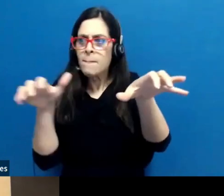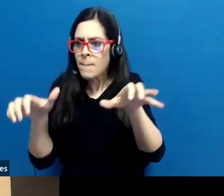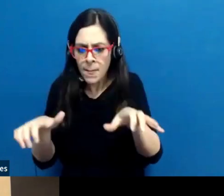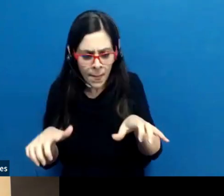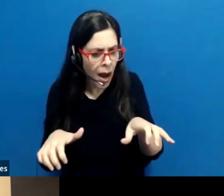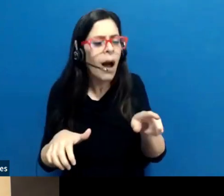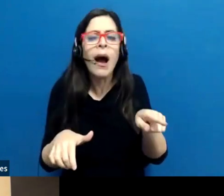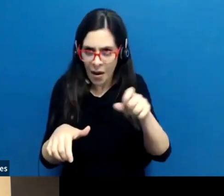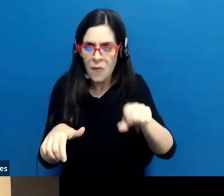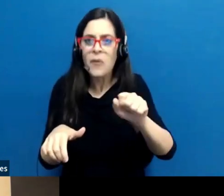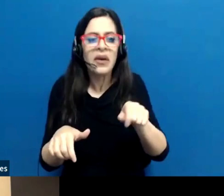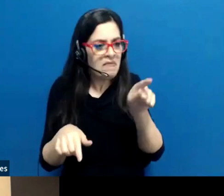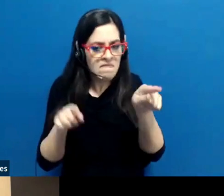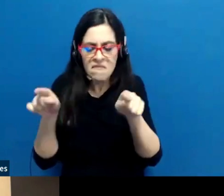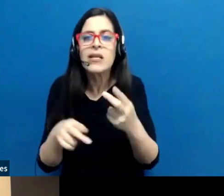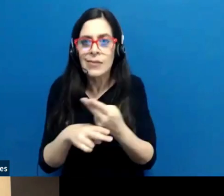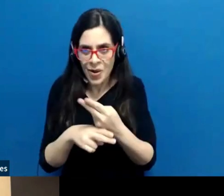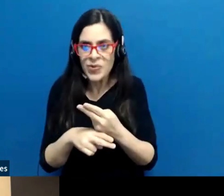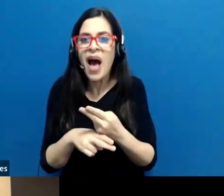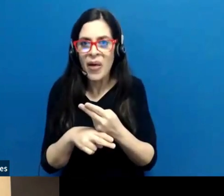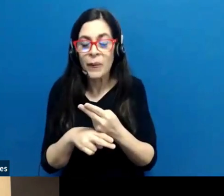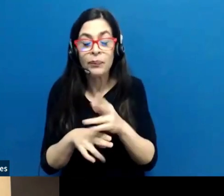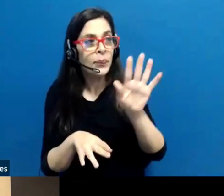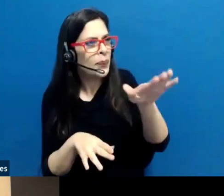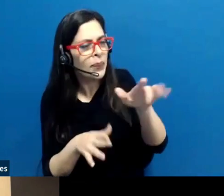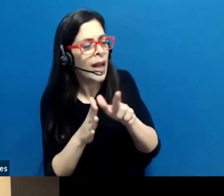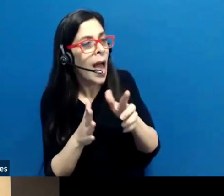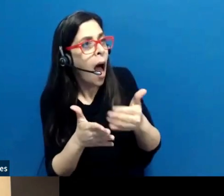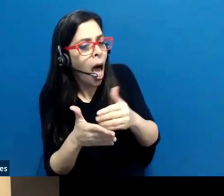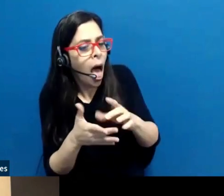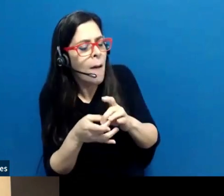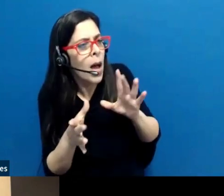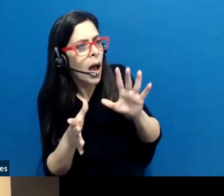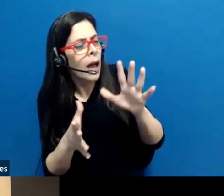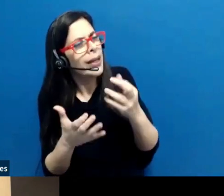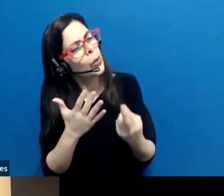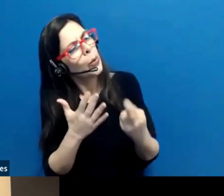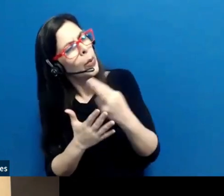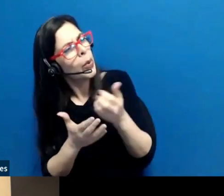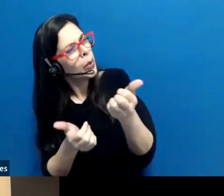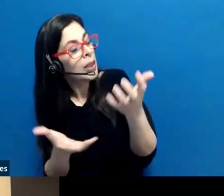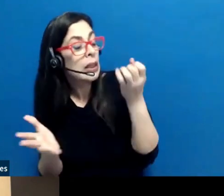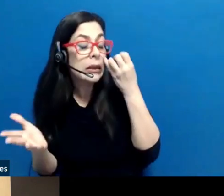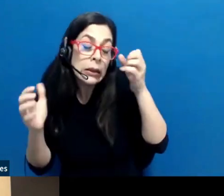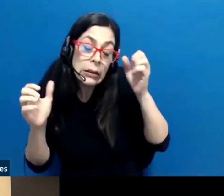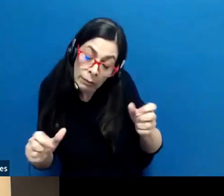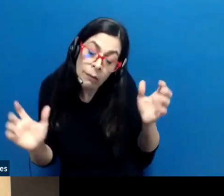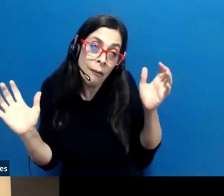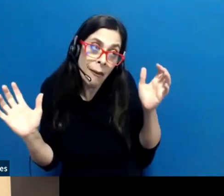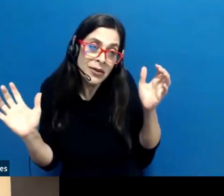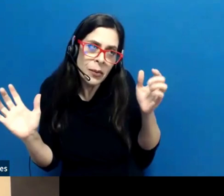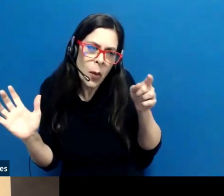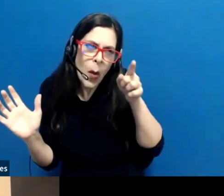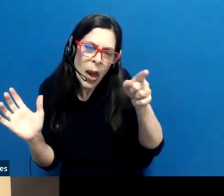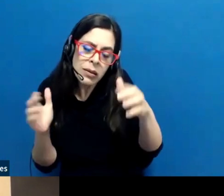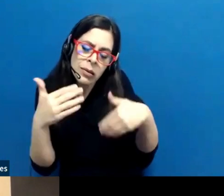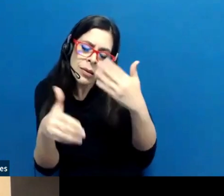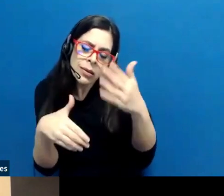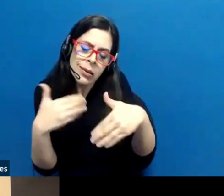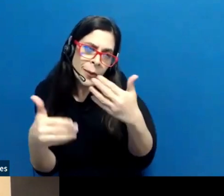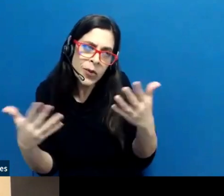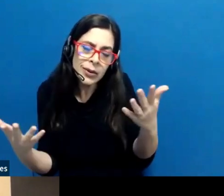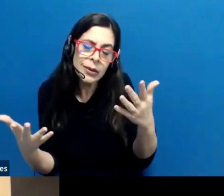varios casos. Licenciada, antes de irnos, me gustaría repasar con usted si es posible ese proceso